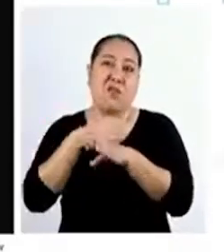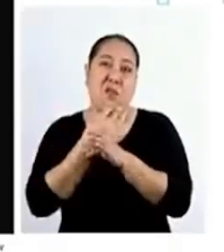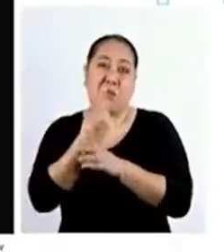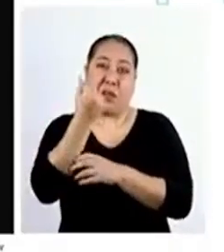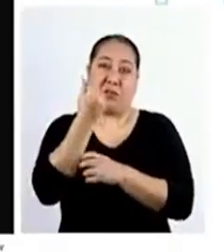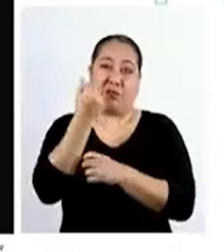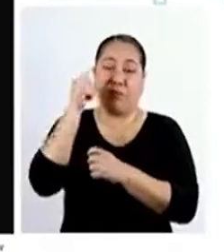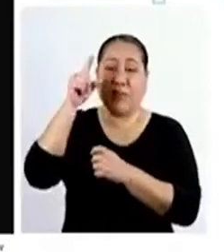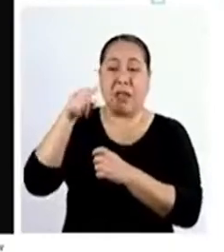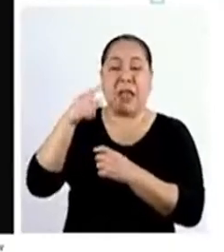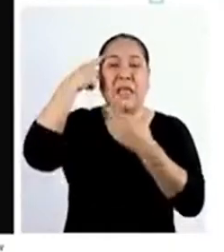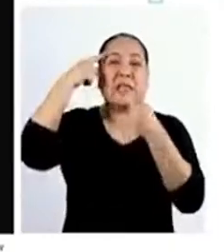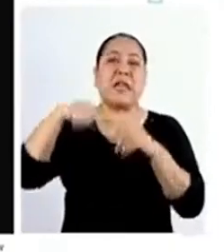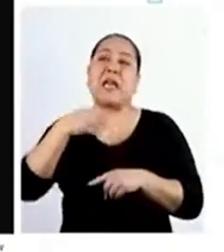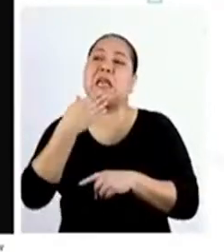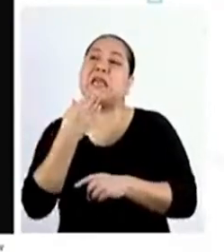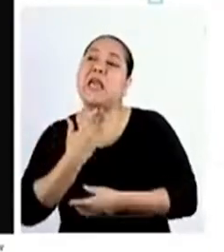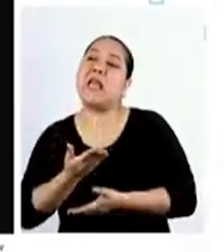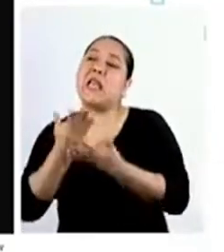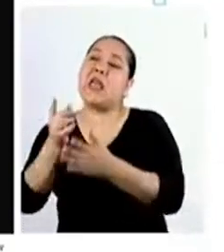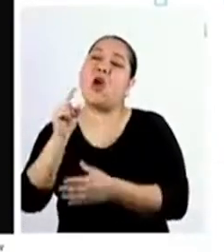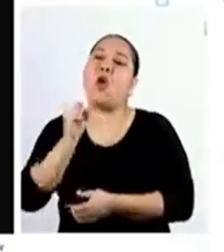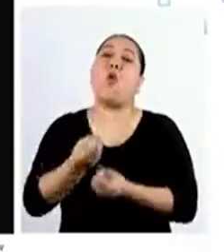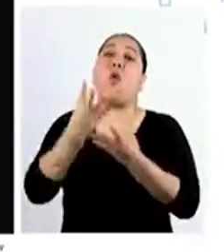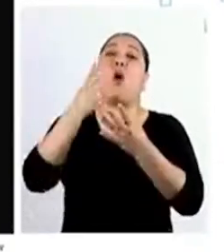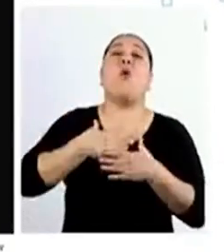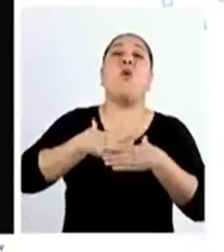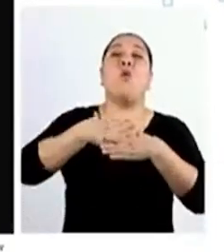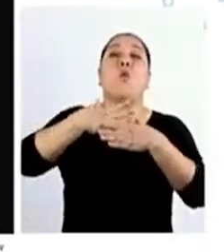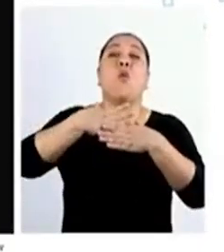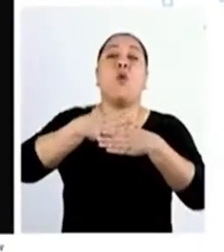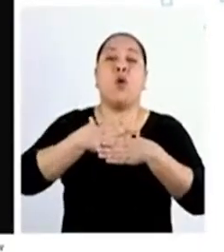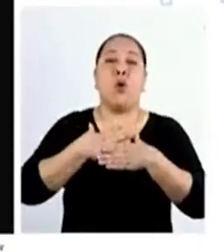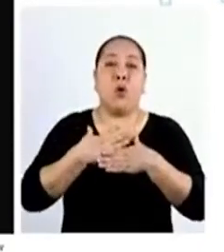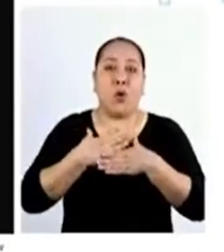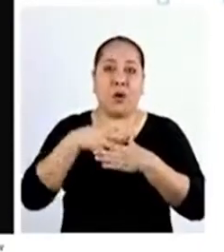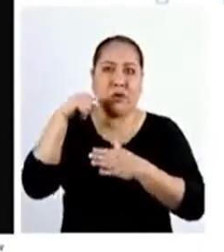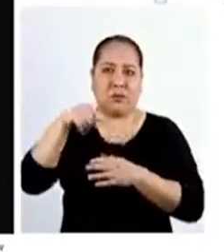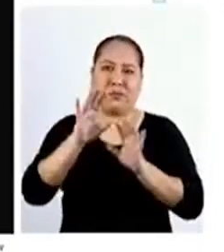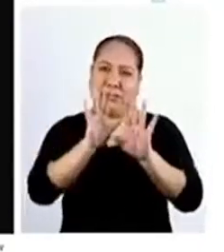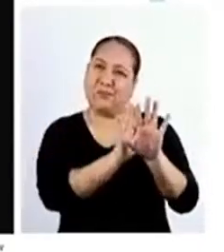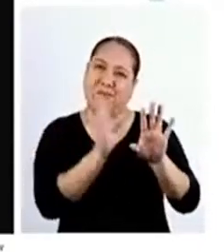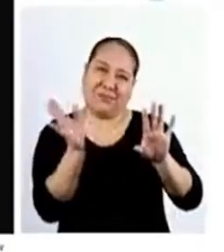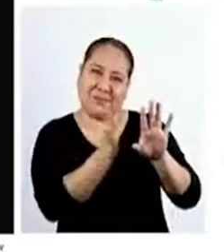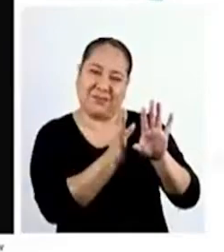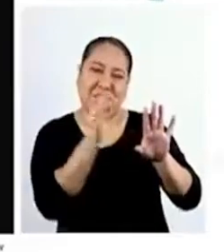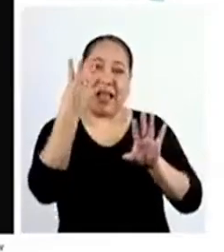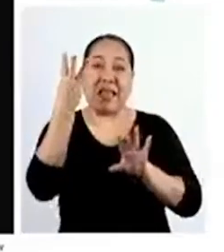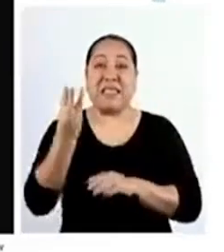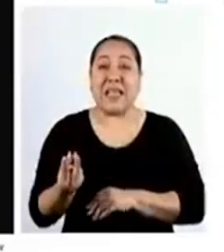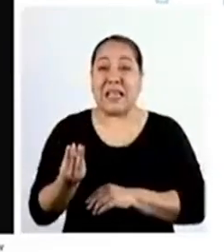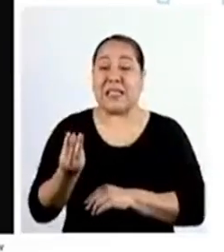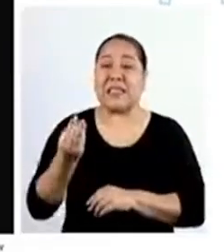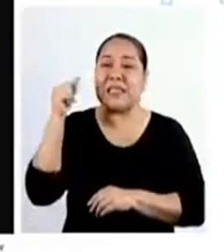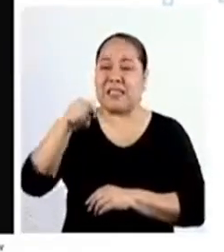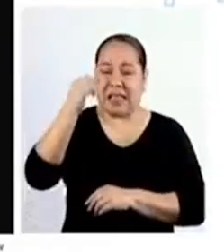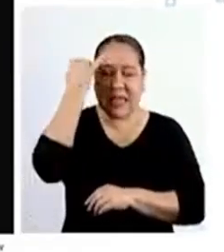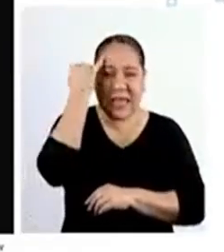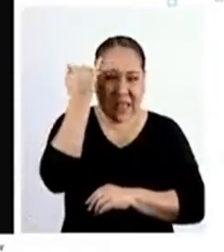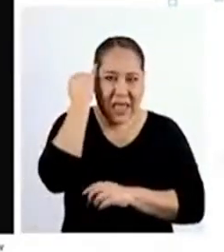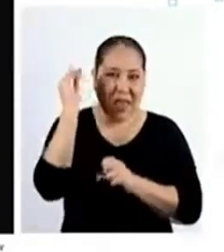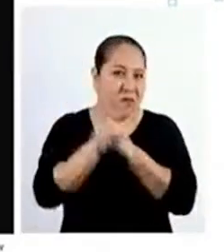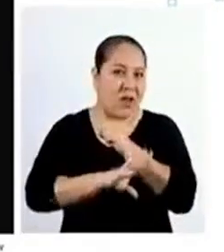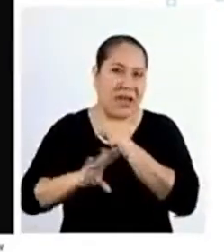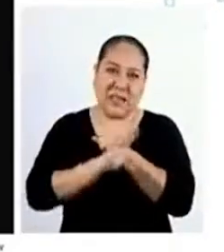económico Que decida quién recibe qué cantidad de aire Por el momento dejamos esto así La escasez es la idea